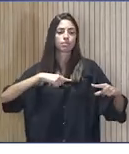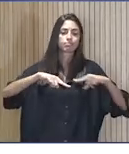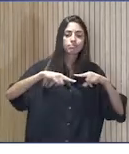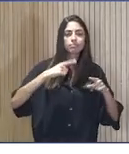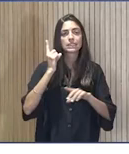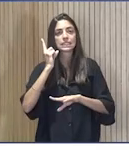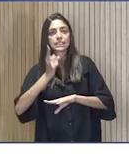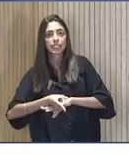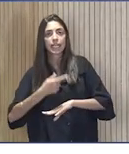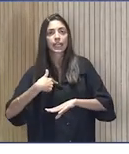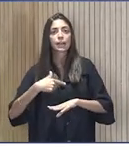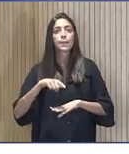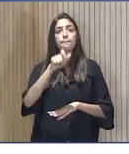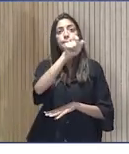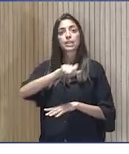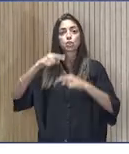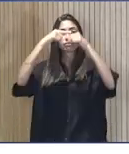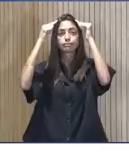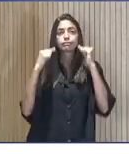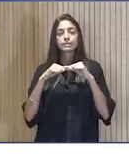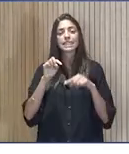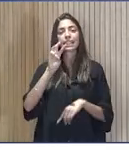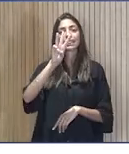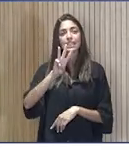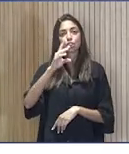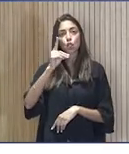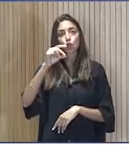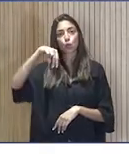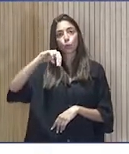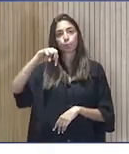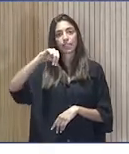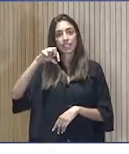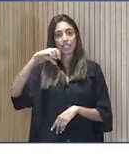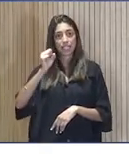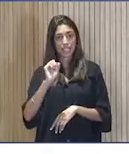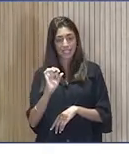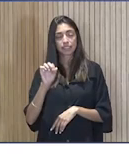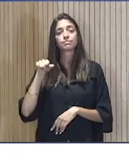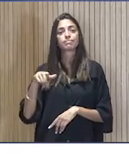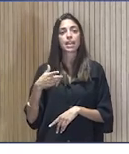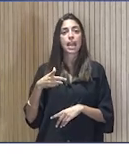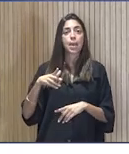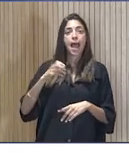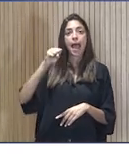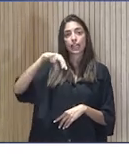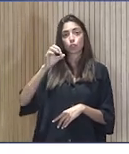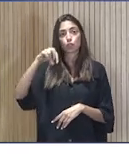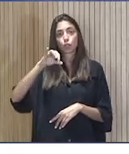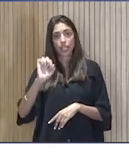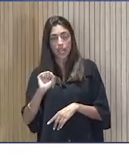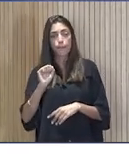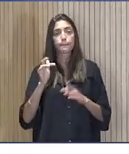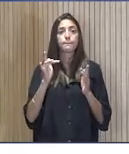tres misioneras dominicas. Antonia, que es la mayor, María Jesús y María.